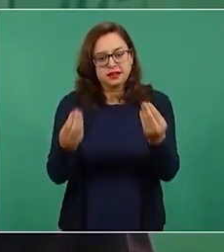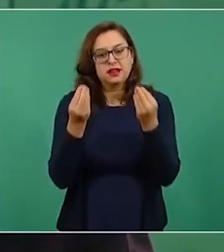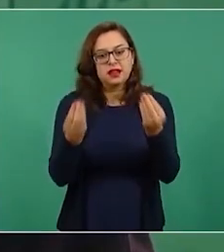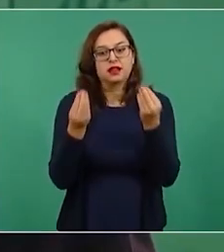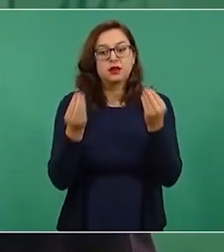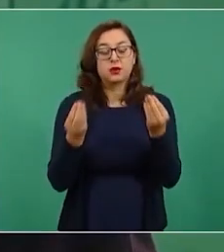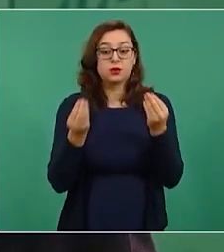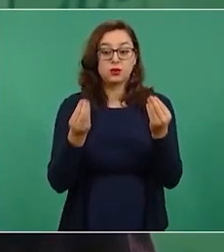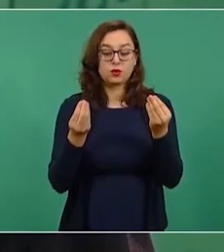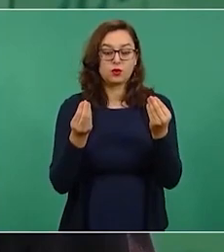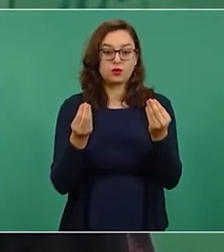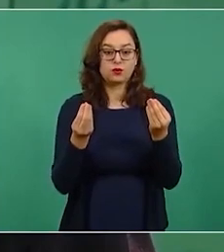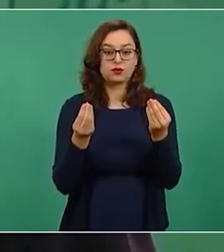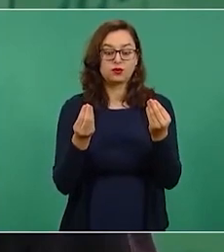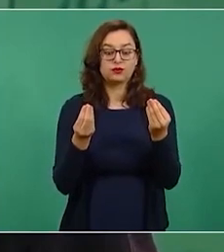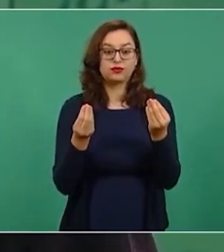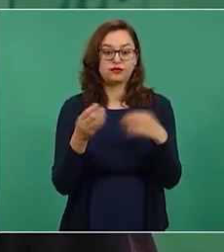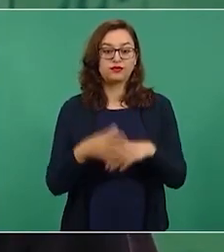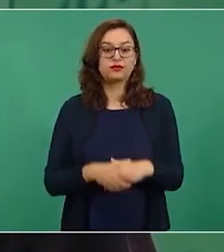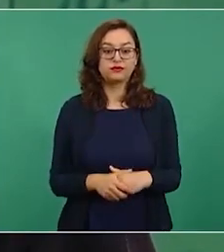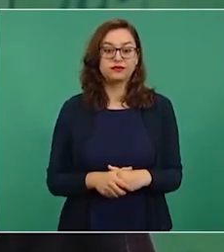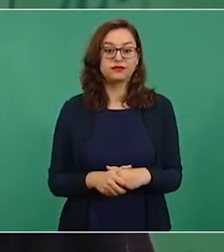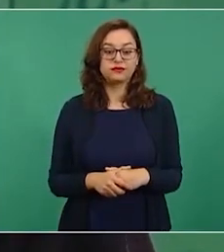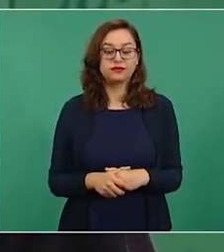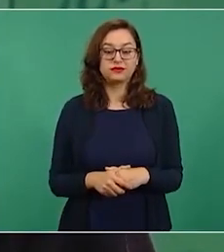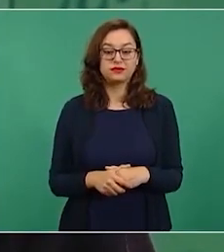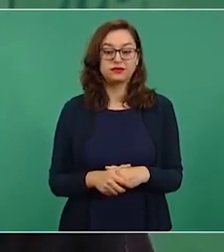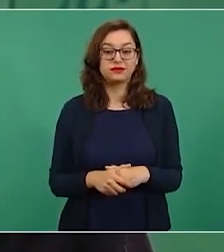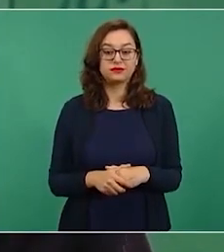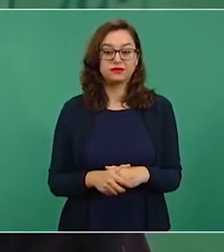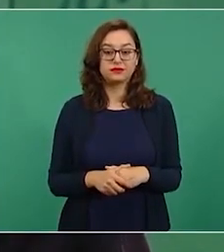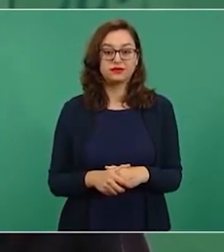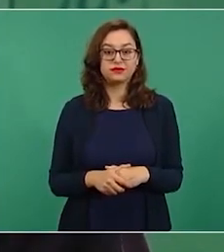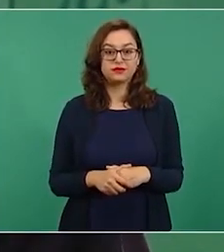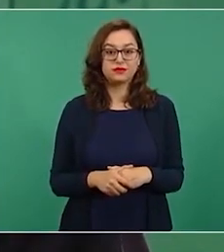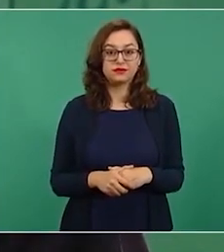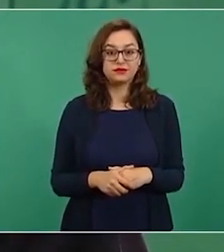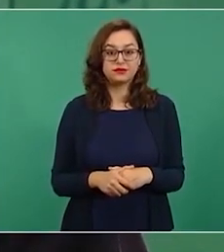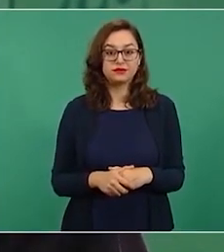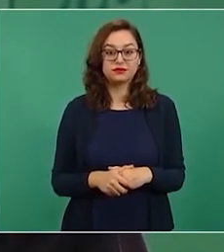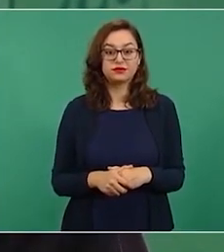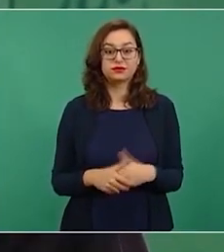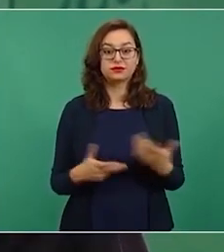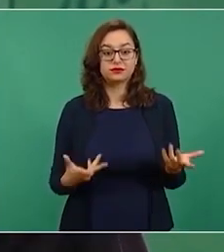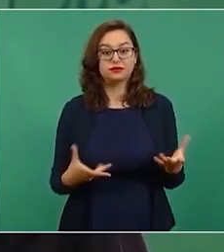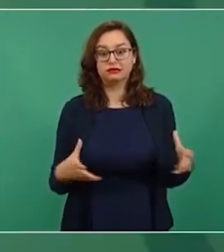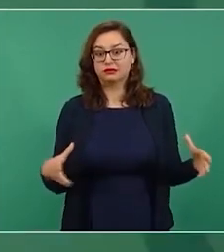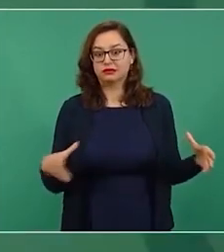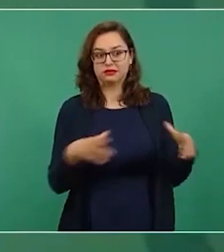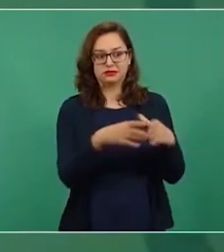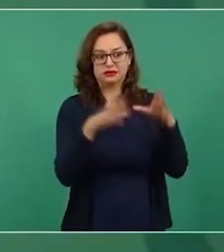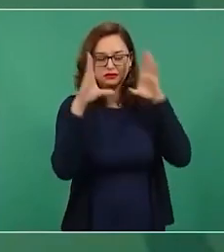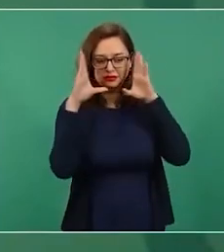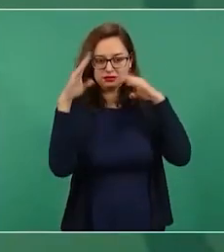reaccionarios, a los del bloque conservador.